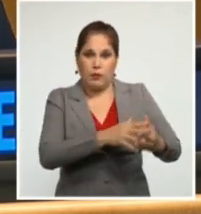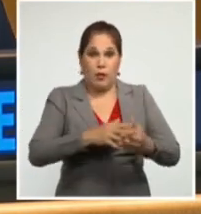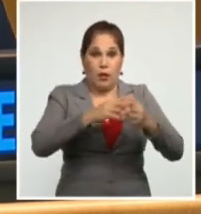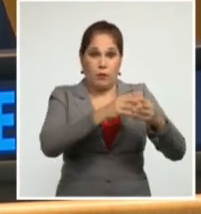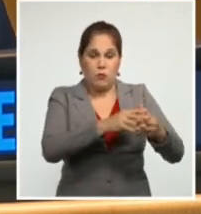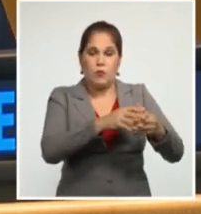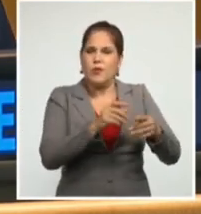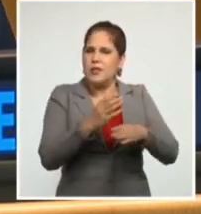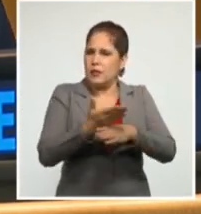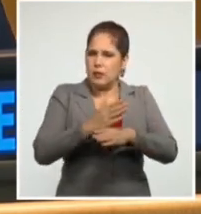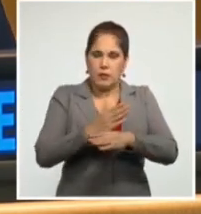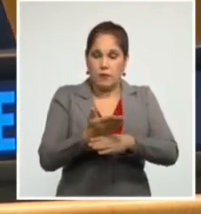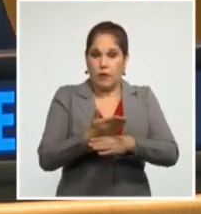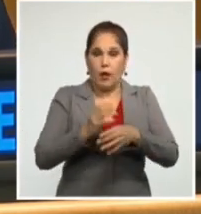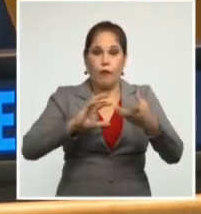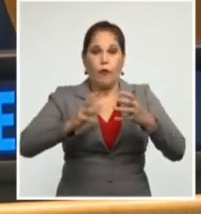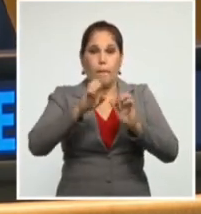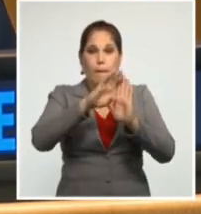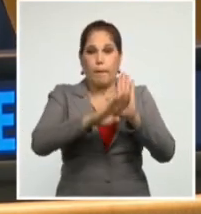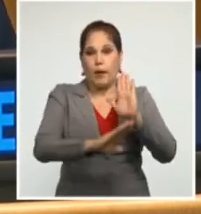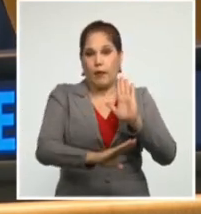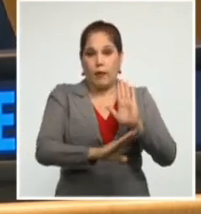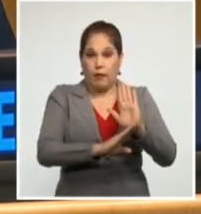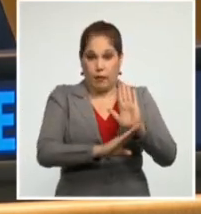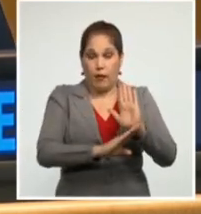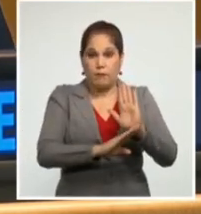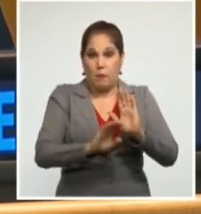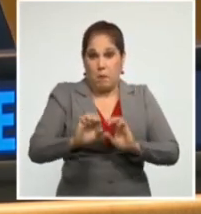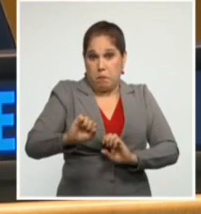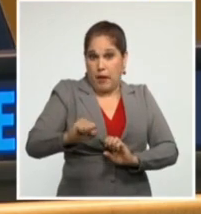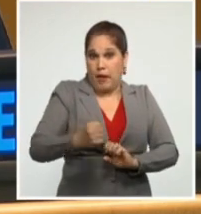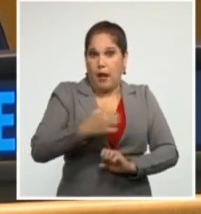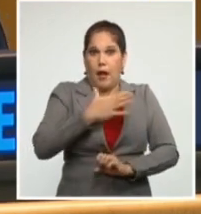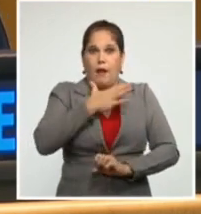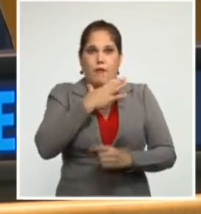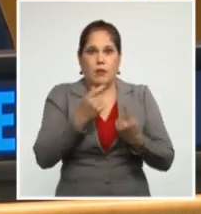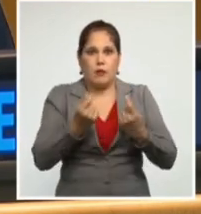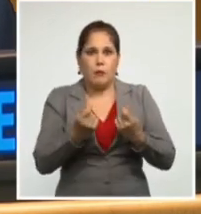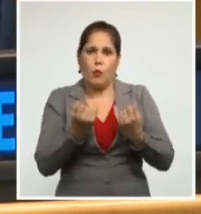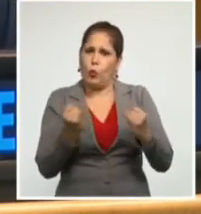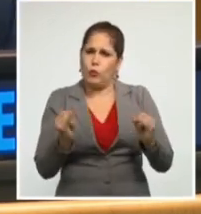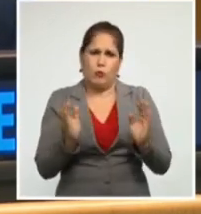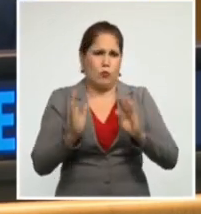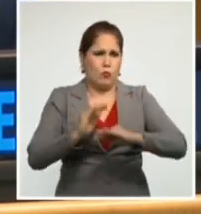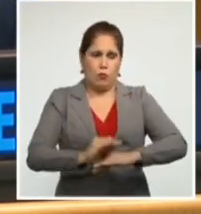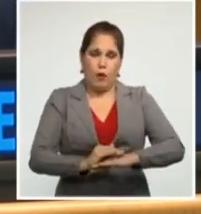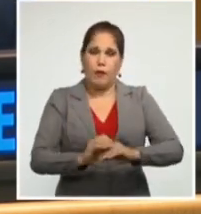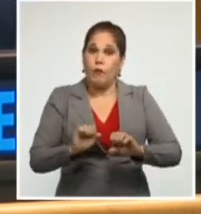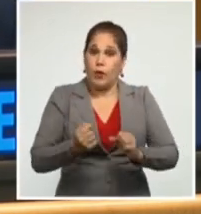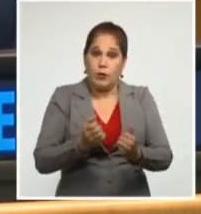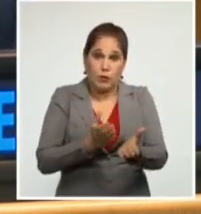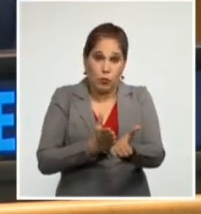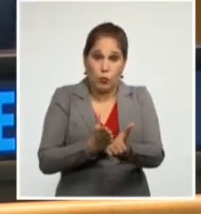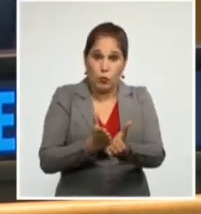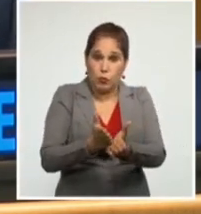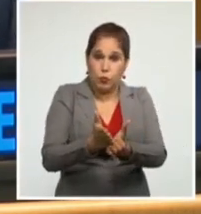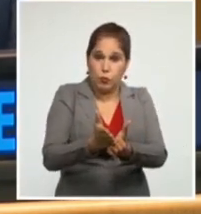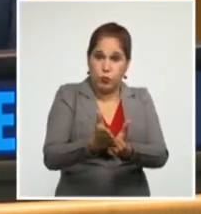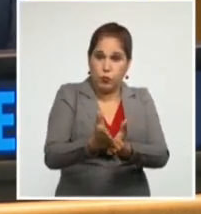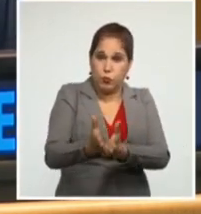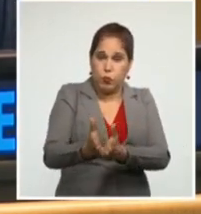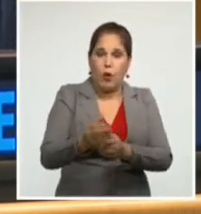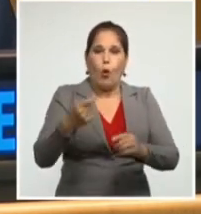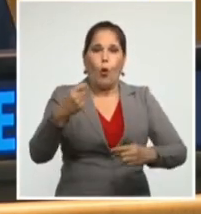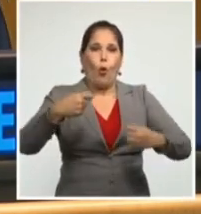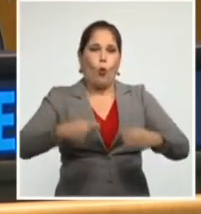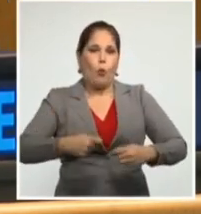el sistema de medidas coercitivas unilaterales más injusto, severo y prolongado que haya sido aplicado contra el